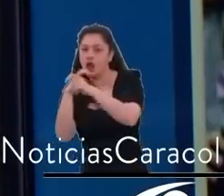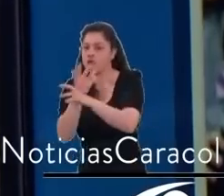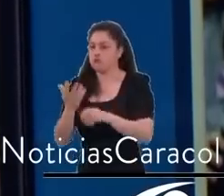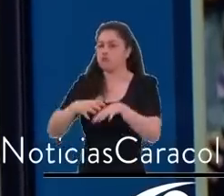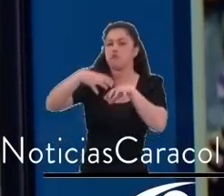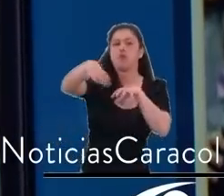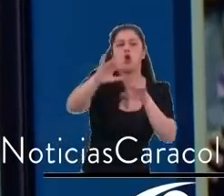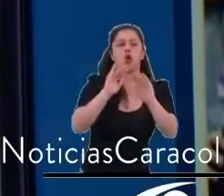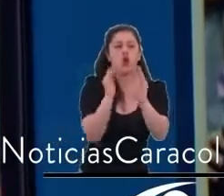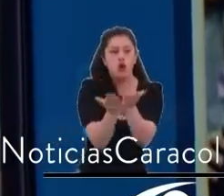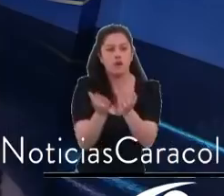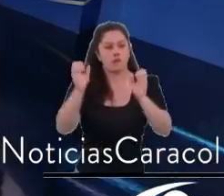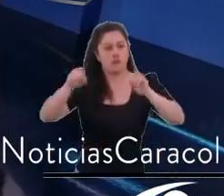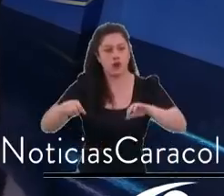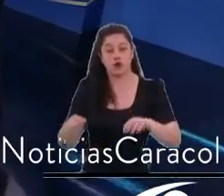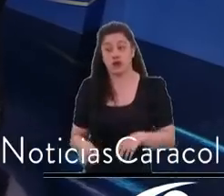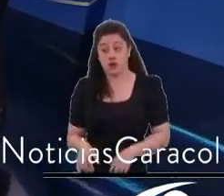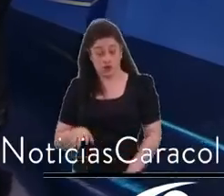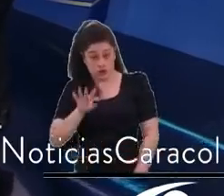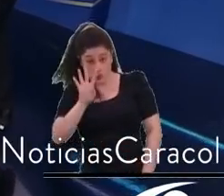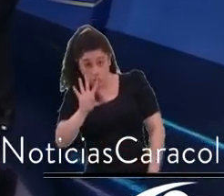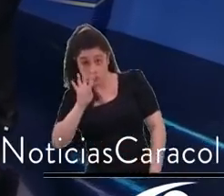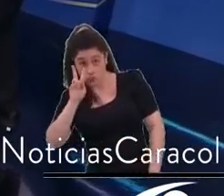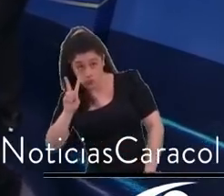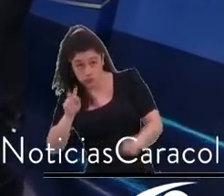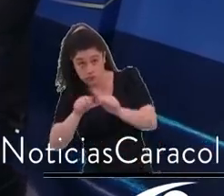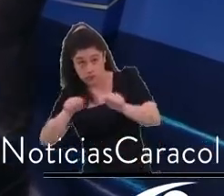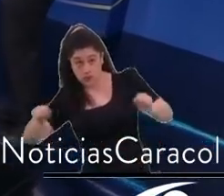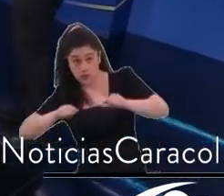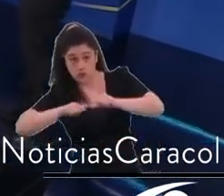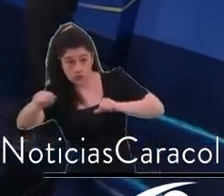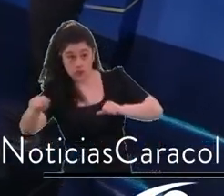mínimo, mínimo, hoy por hoy son de 36, hoy por hoy son de 17.